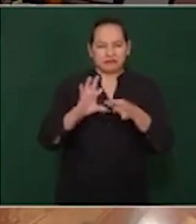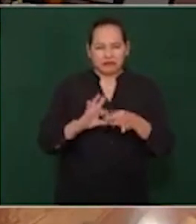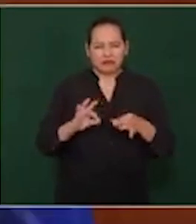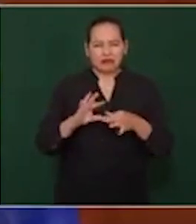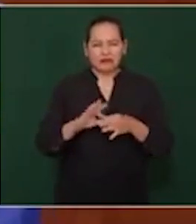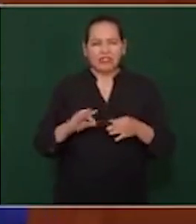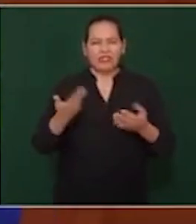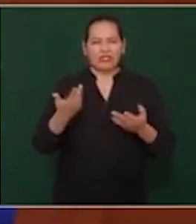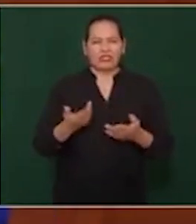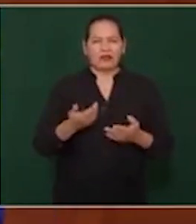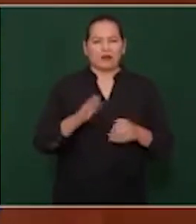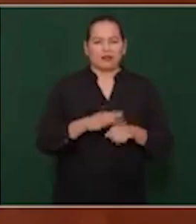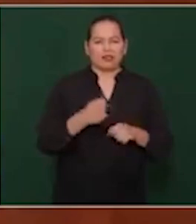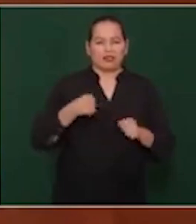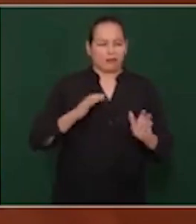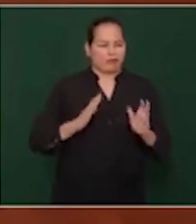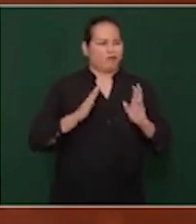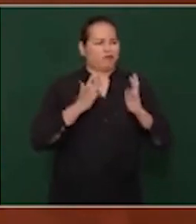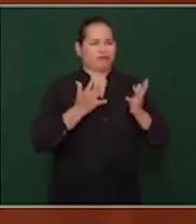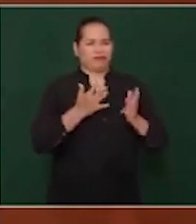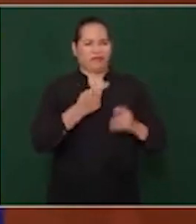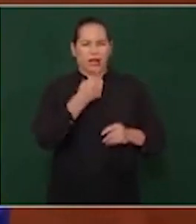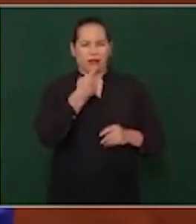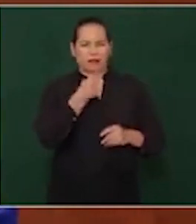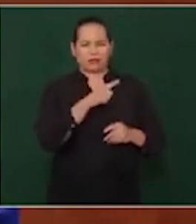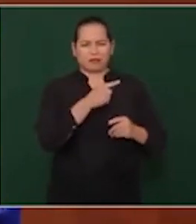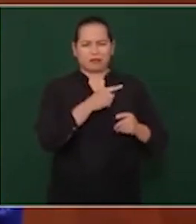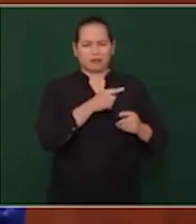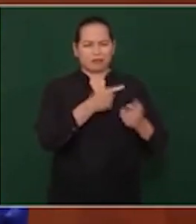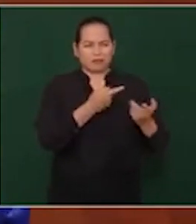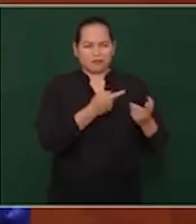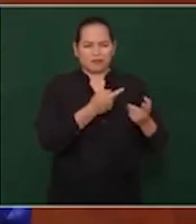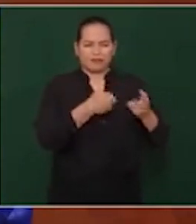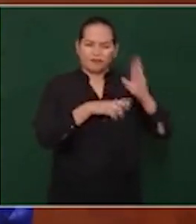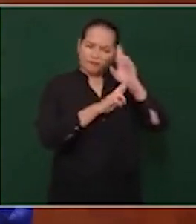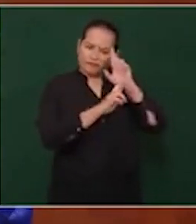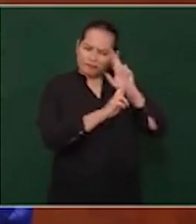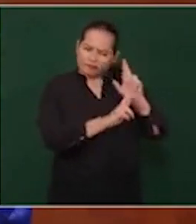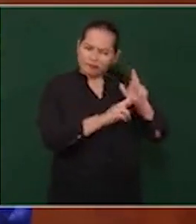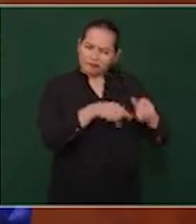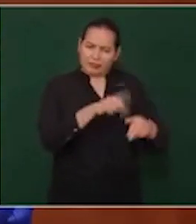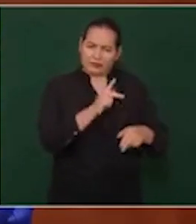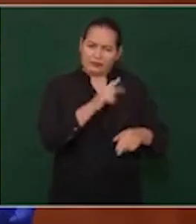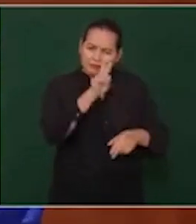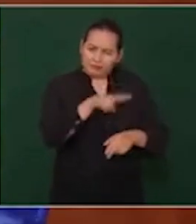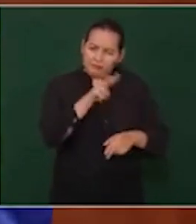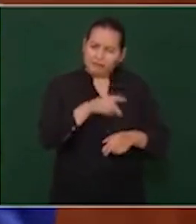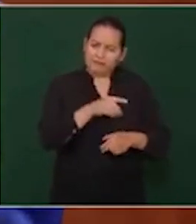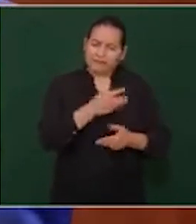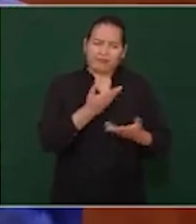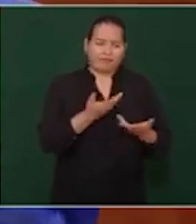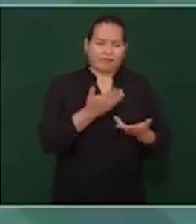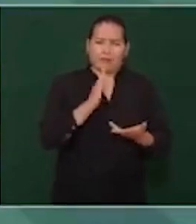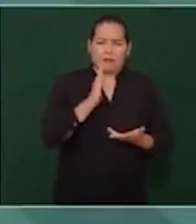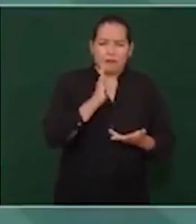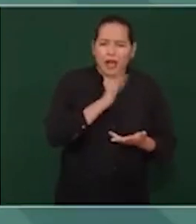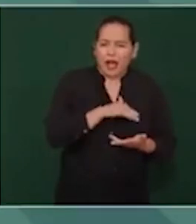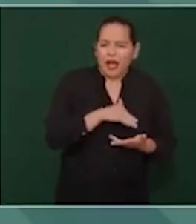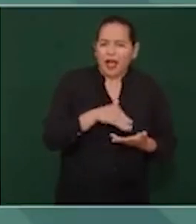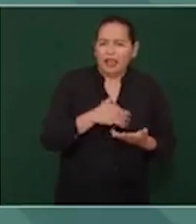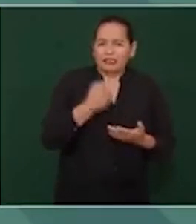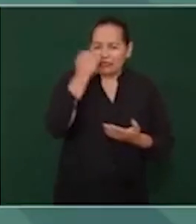del ciudadano gobernador y lo respeto, pero creo que está mal en su